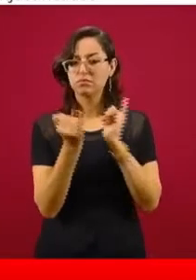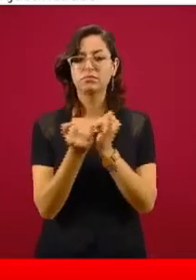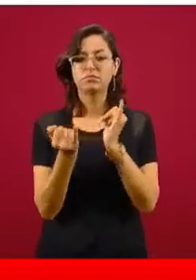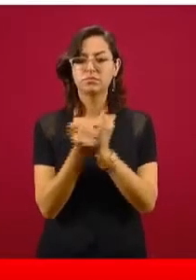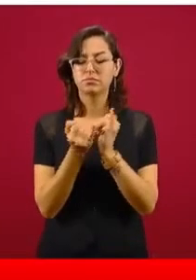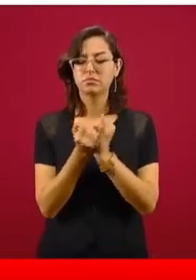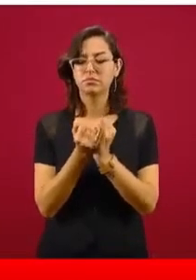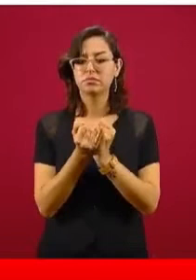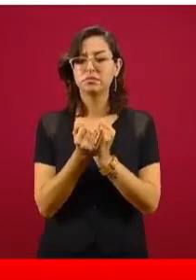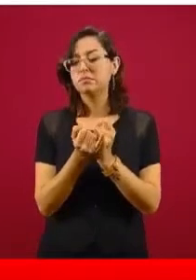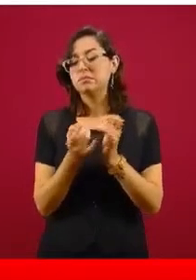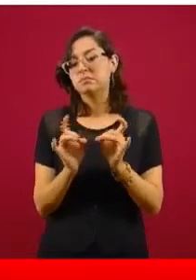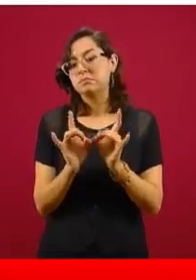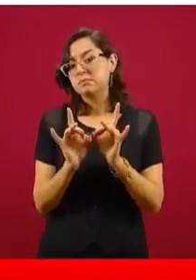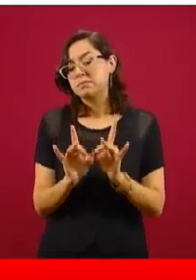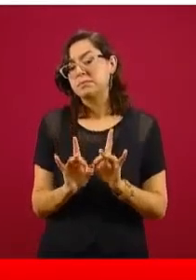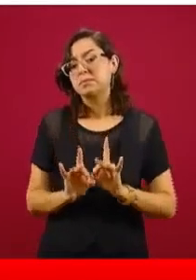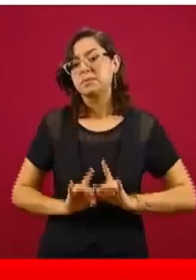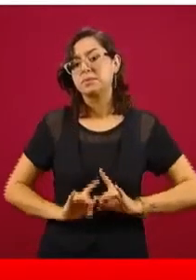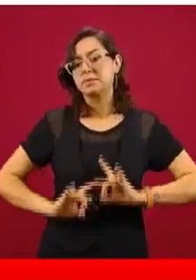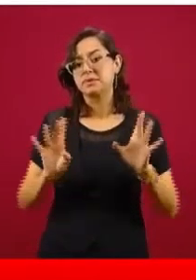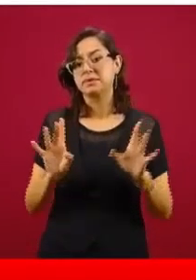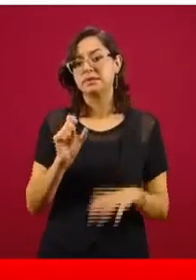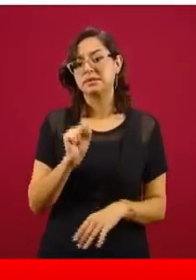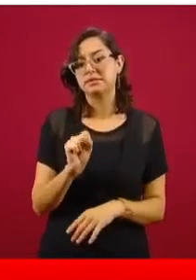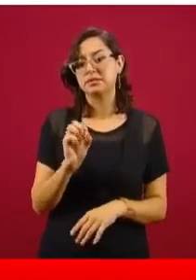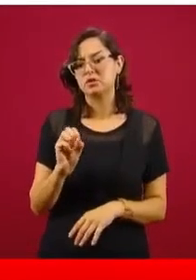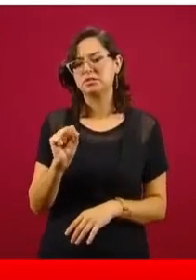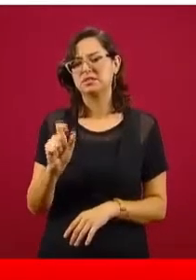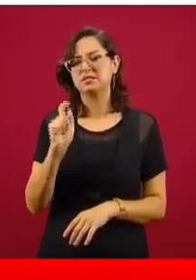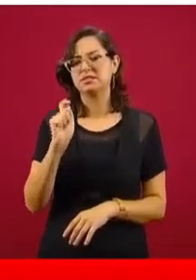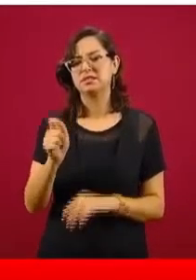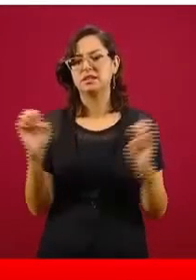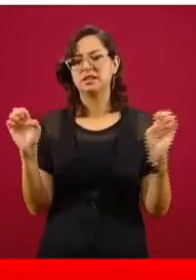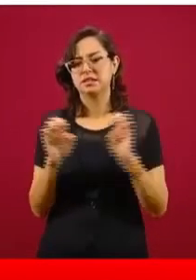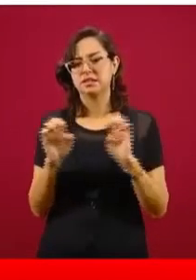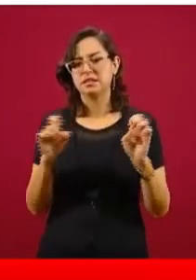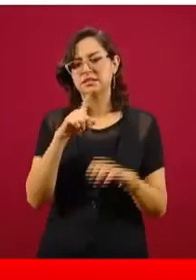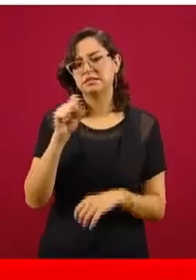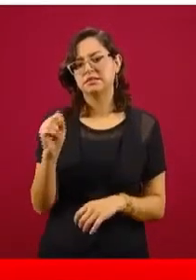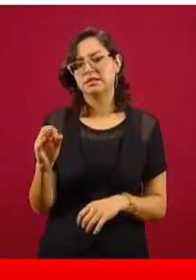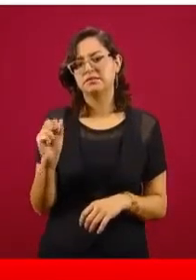atención en casos de emergencia. Aquí tienen ustedes una imagen del consulado de San Francisco.